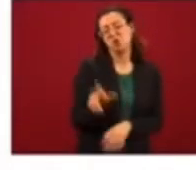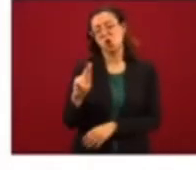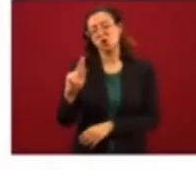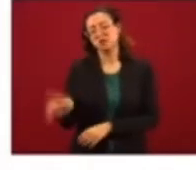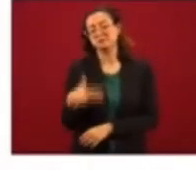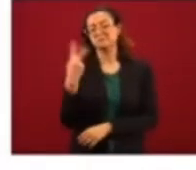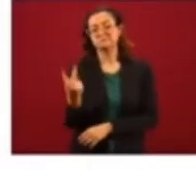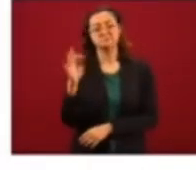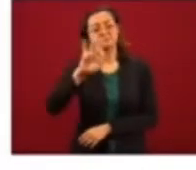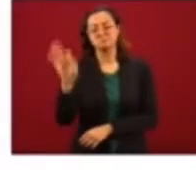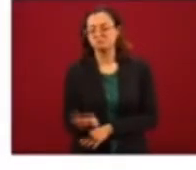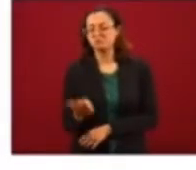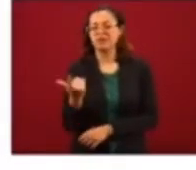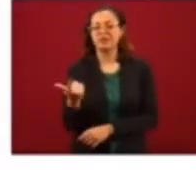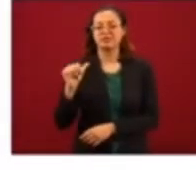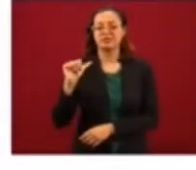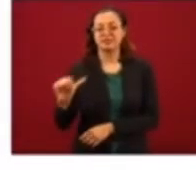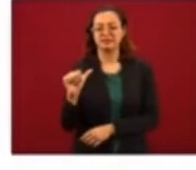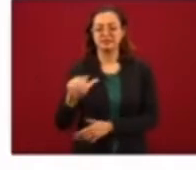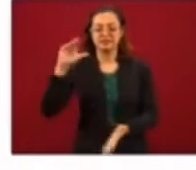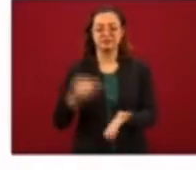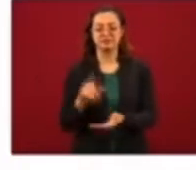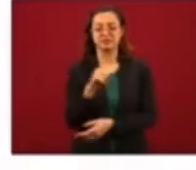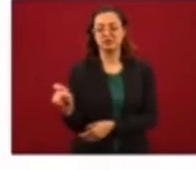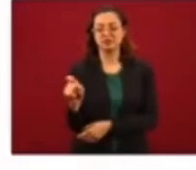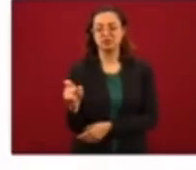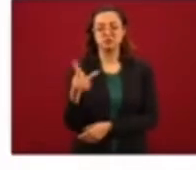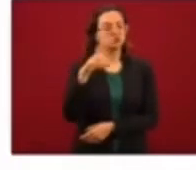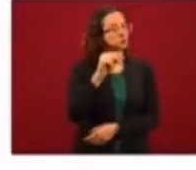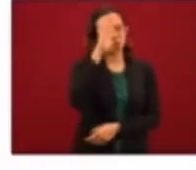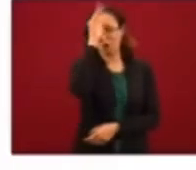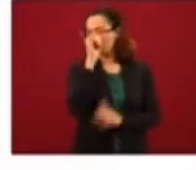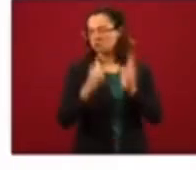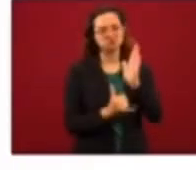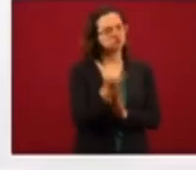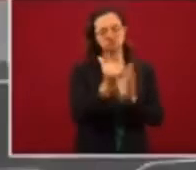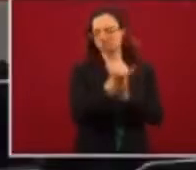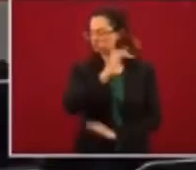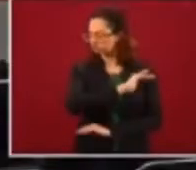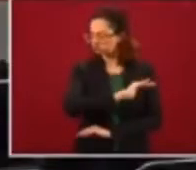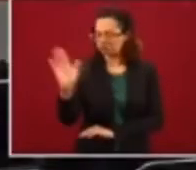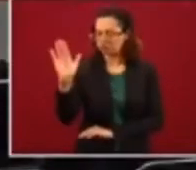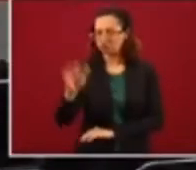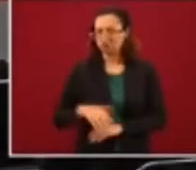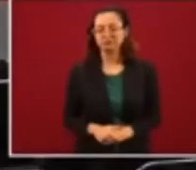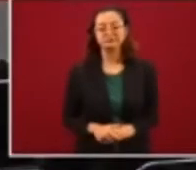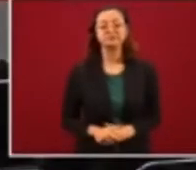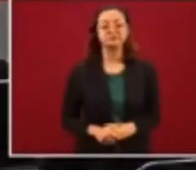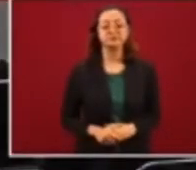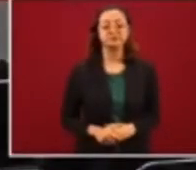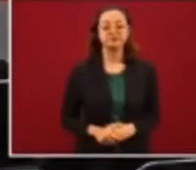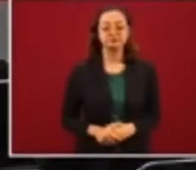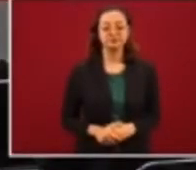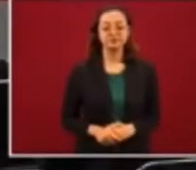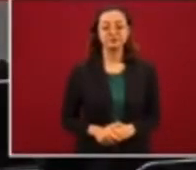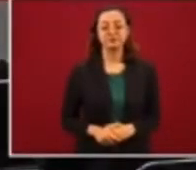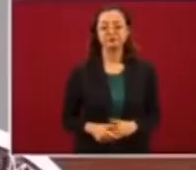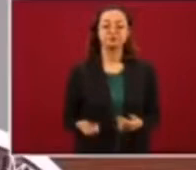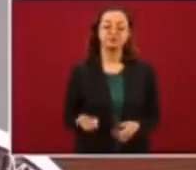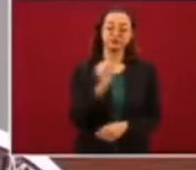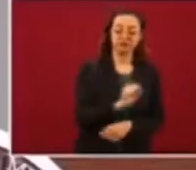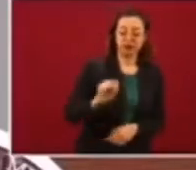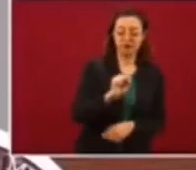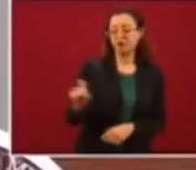82% que corresponde a 16 mil 141 votos no están de acuerdo en que se termine de construir la planta. En ambos días